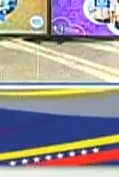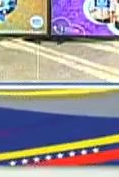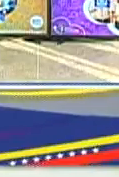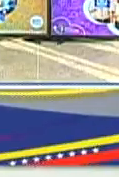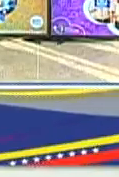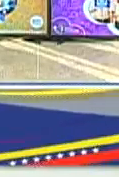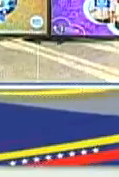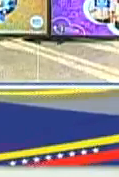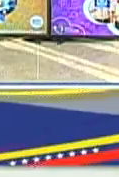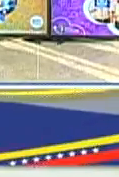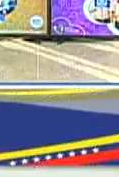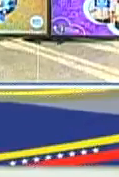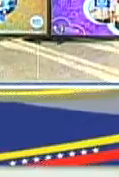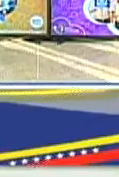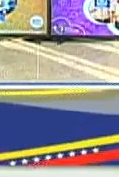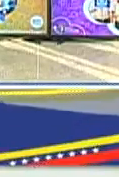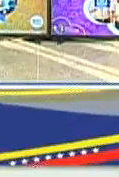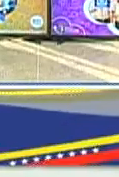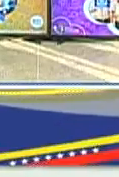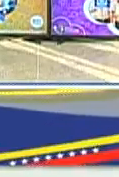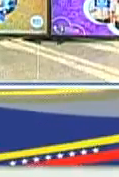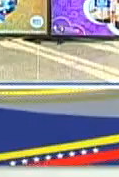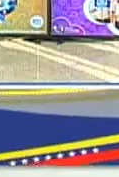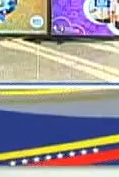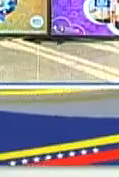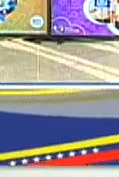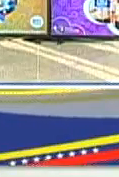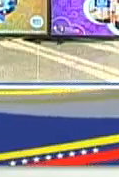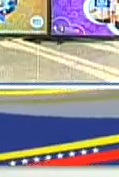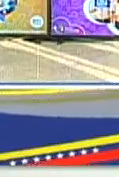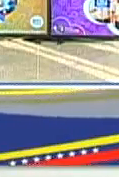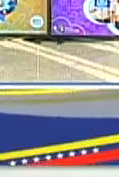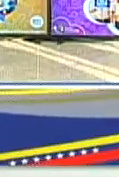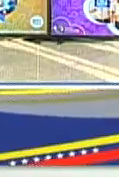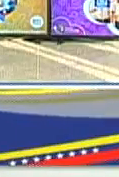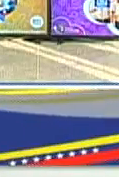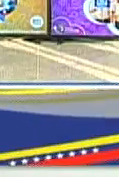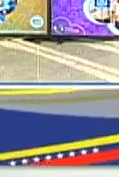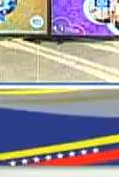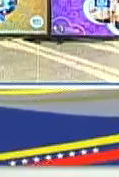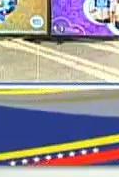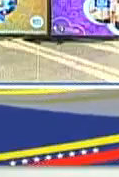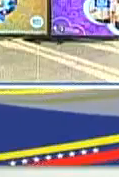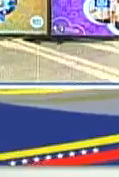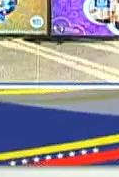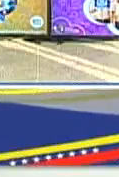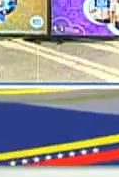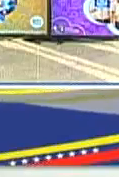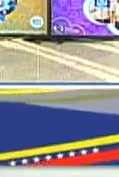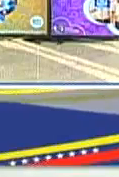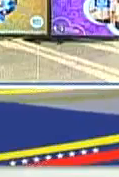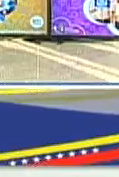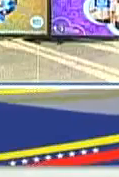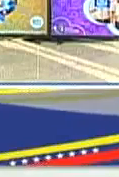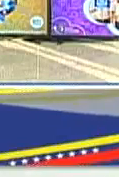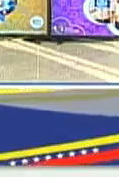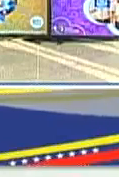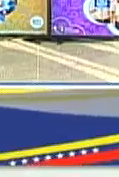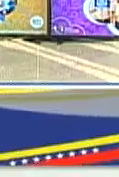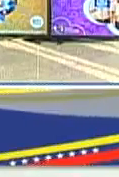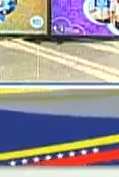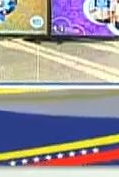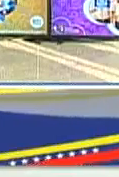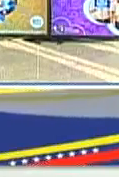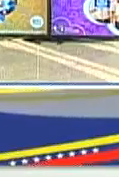bueno estamos entonces fíjense ustedes de manera simultánea culminando la primera